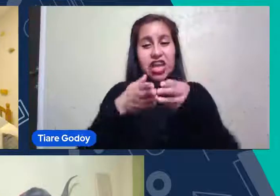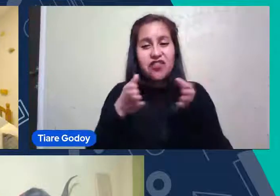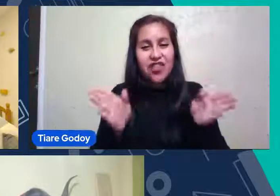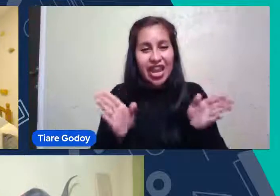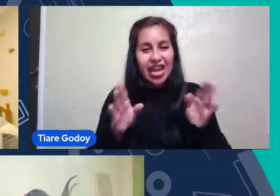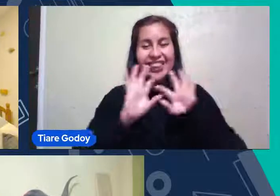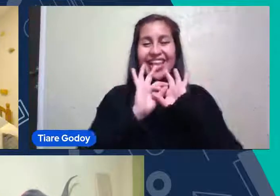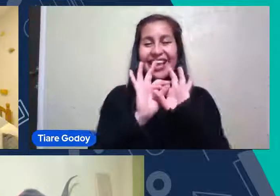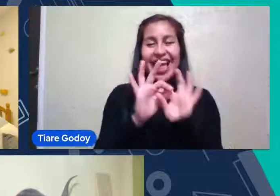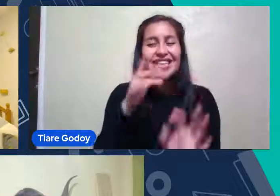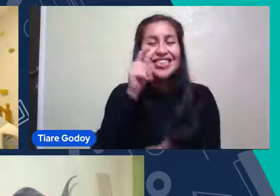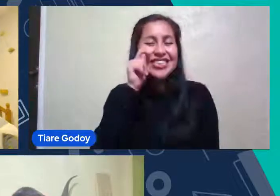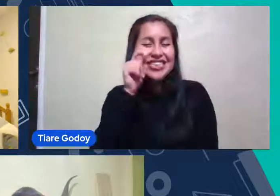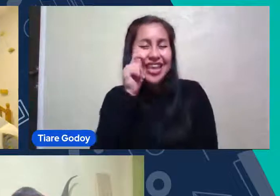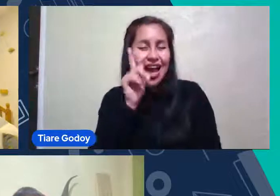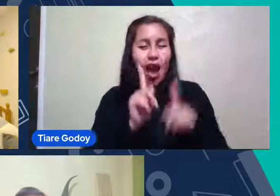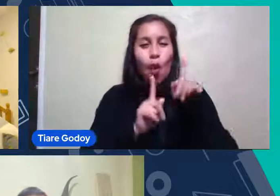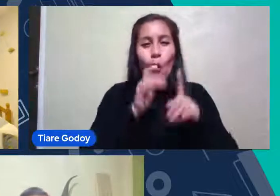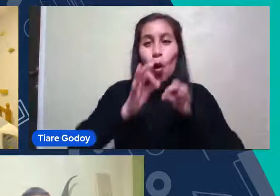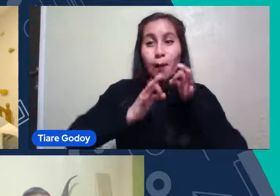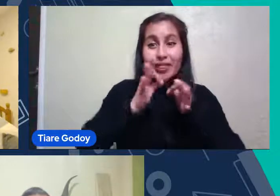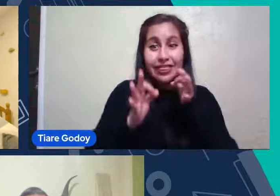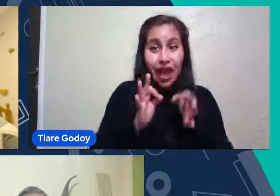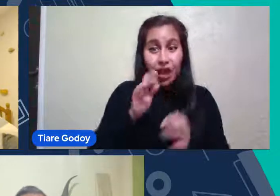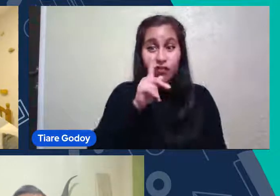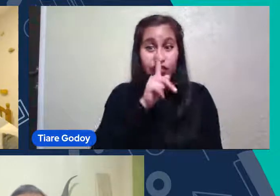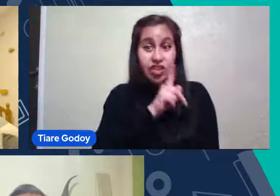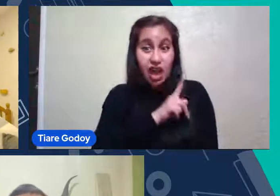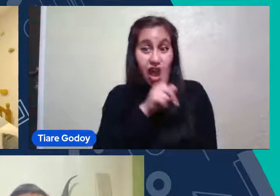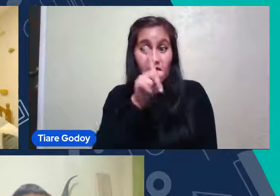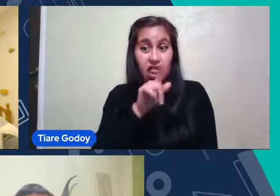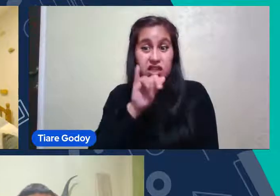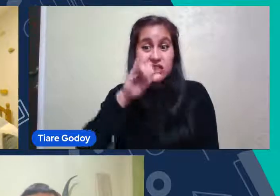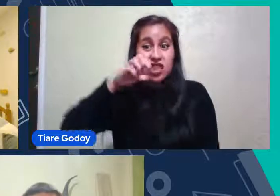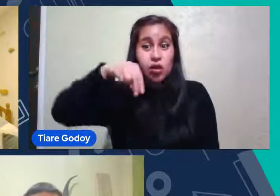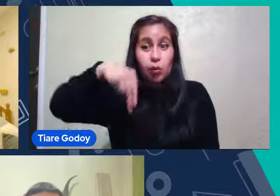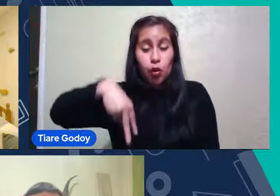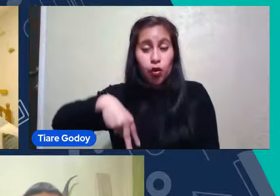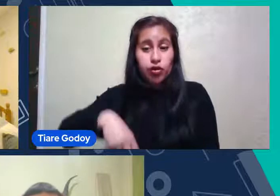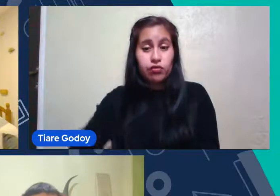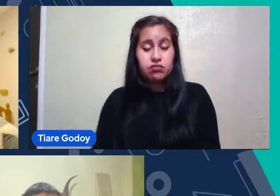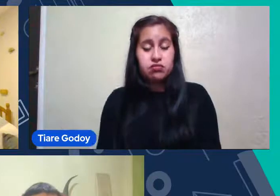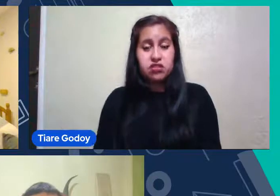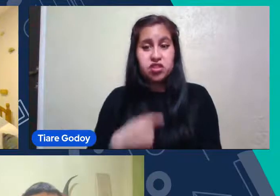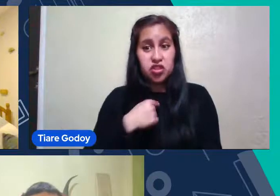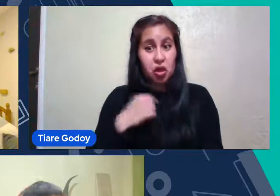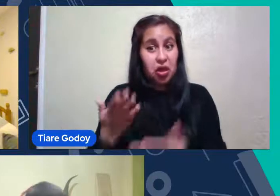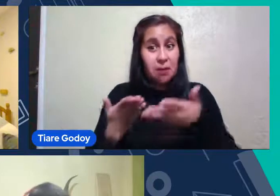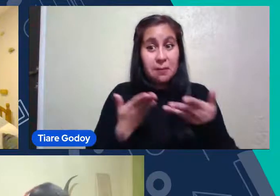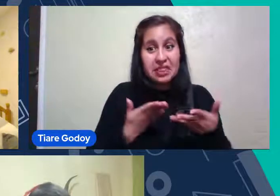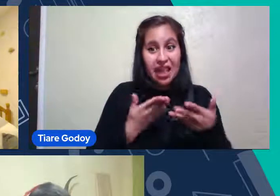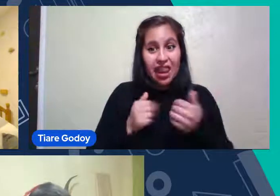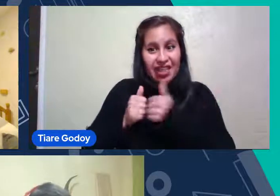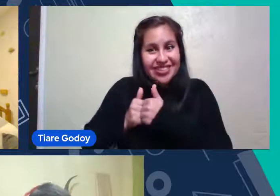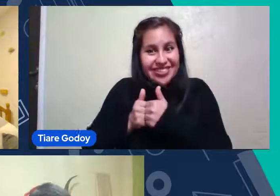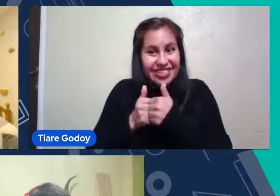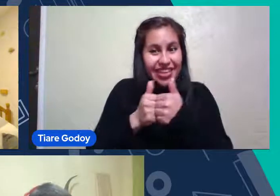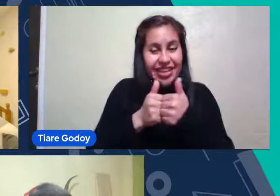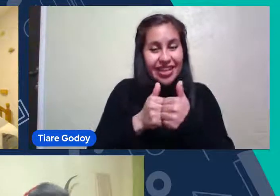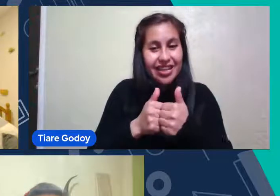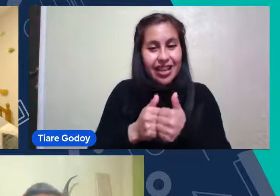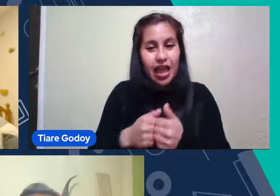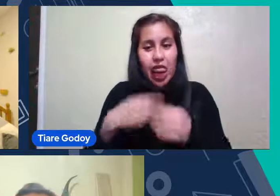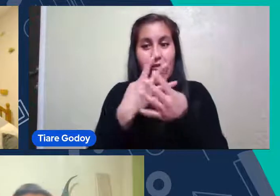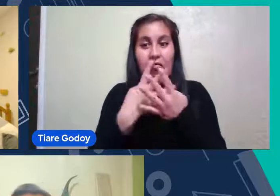Algún Comentario Algo Final De mi Parte Bueno Les Invito A que Me Sigan En Mis